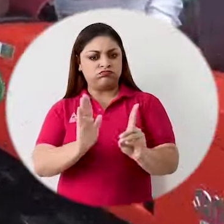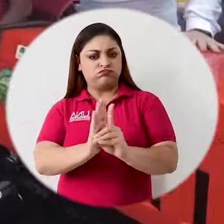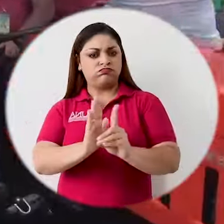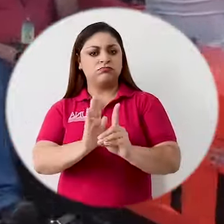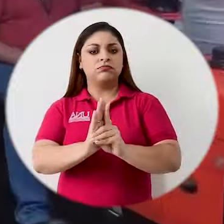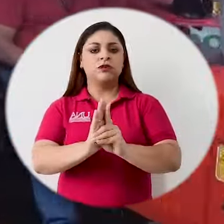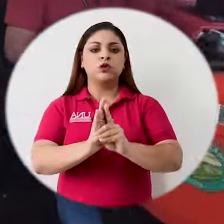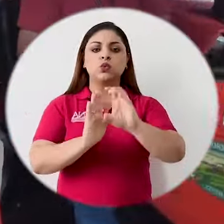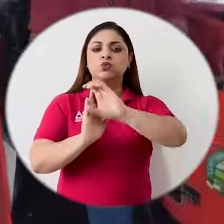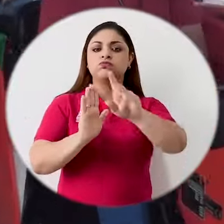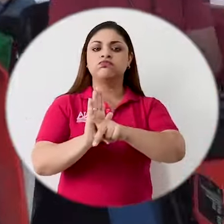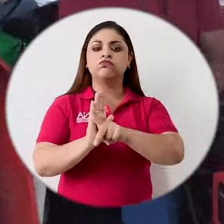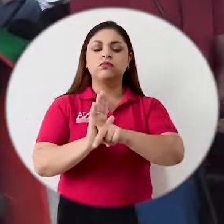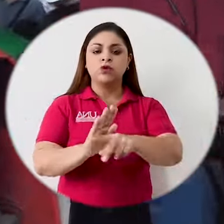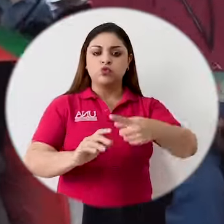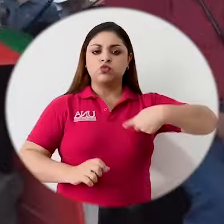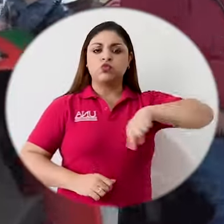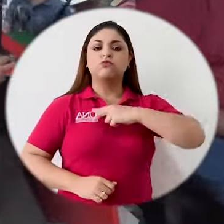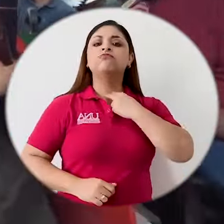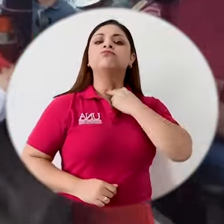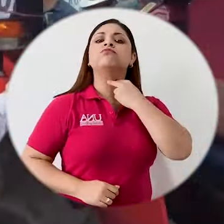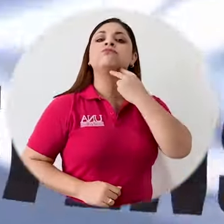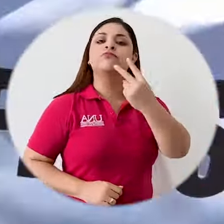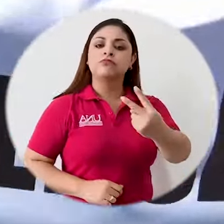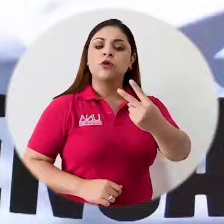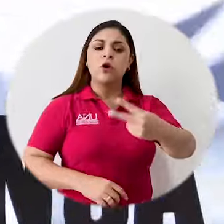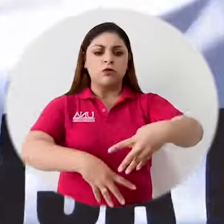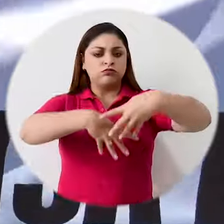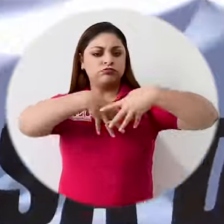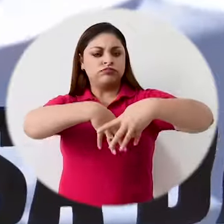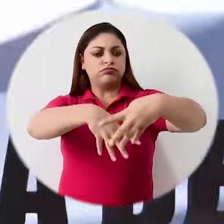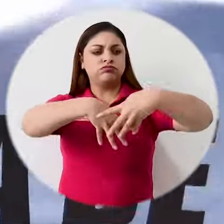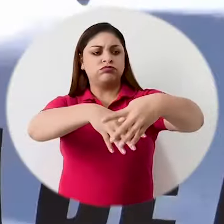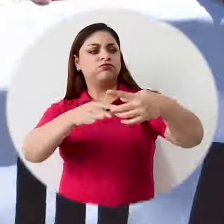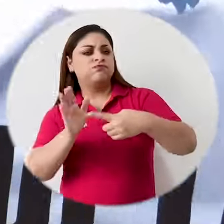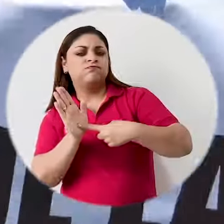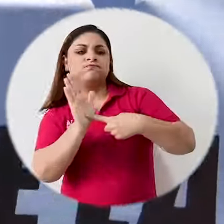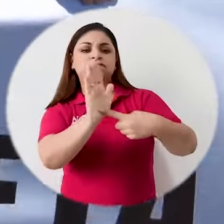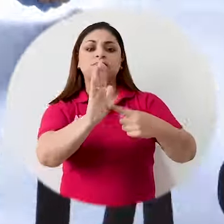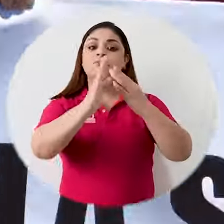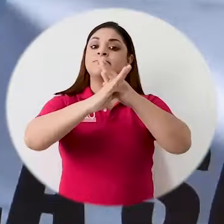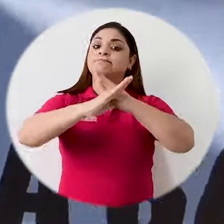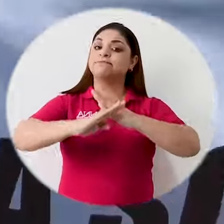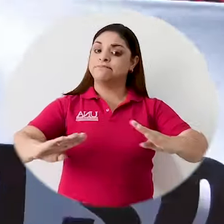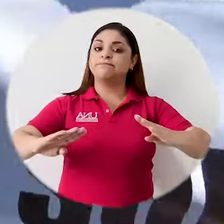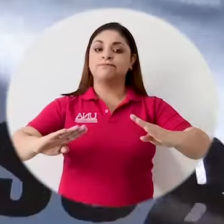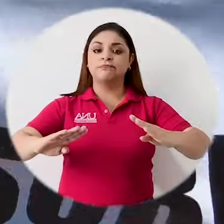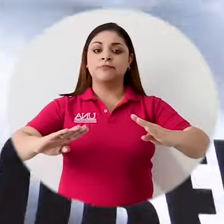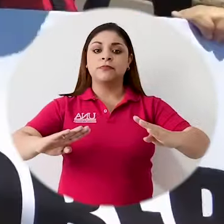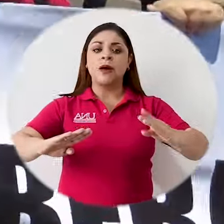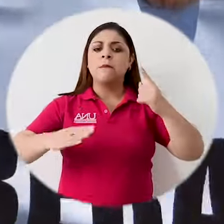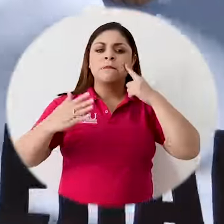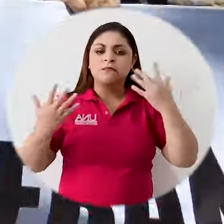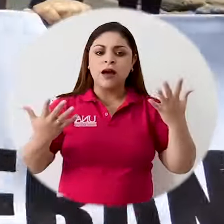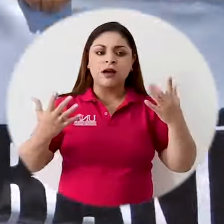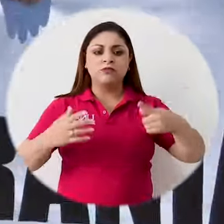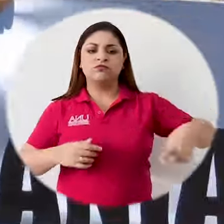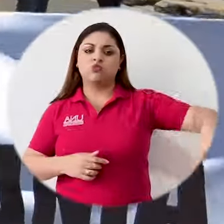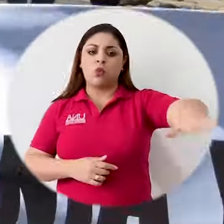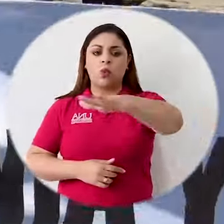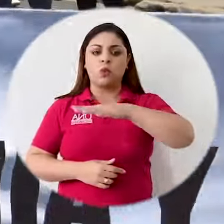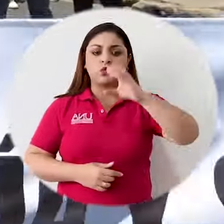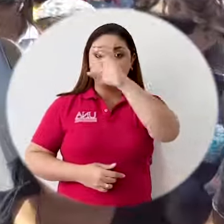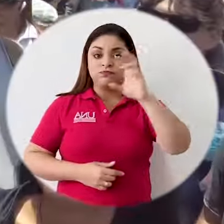levantar la voz, de manifestarnos en forma pacífica y de marchar, sensibilizando a la población costarricense